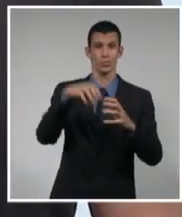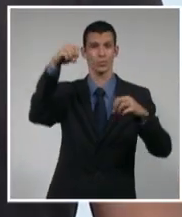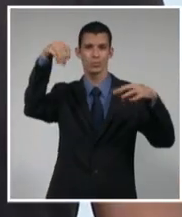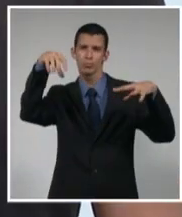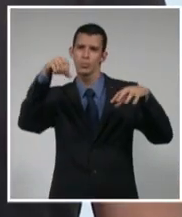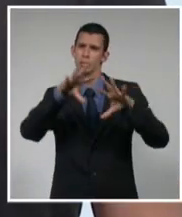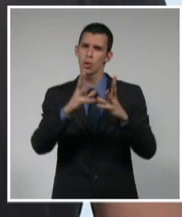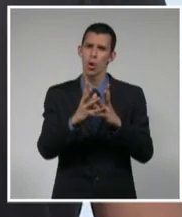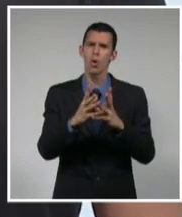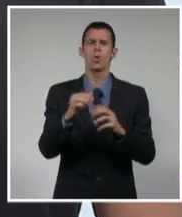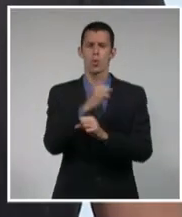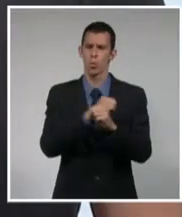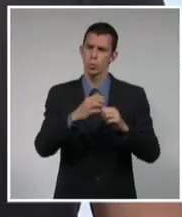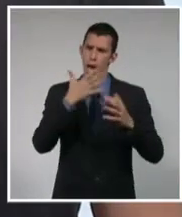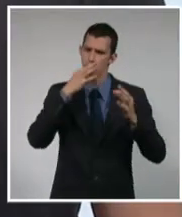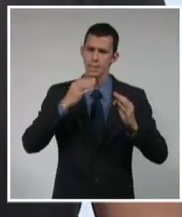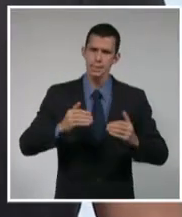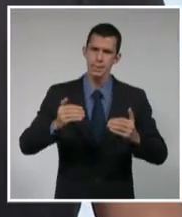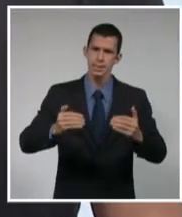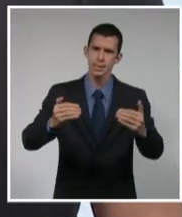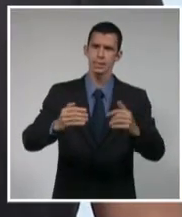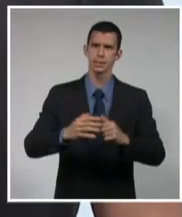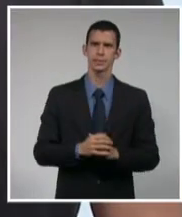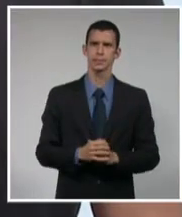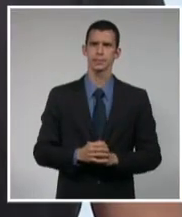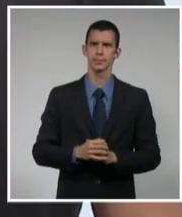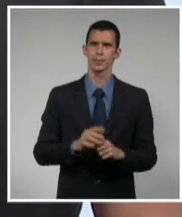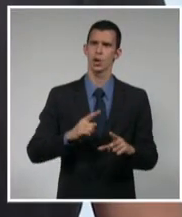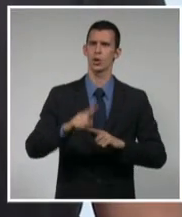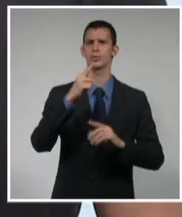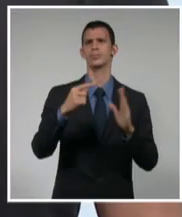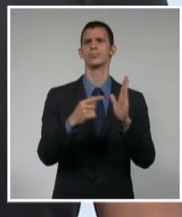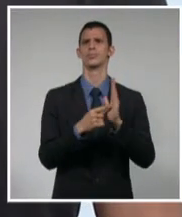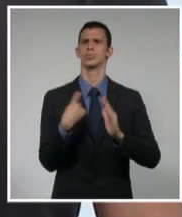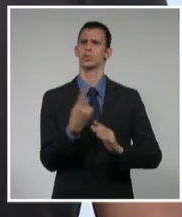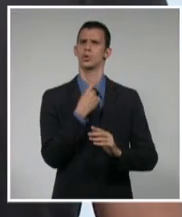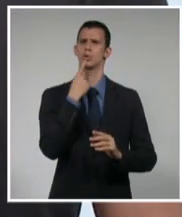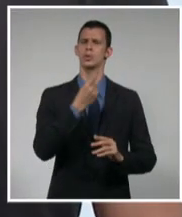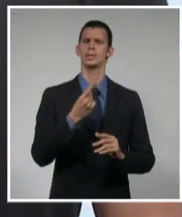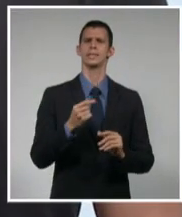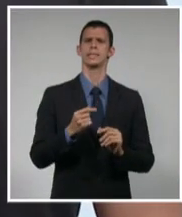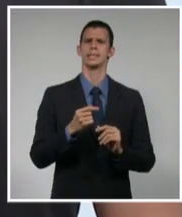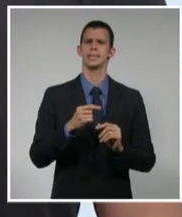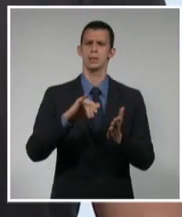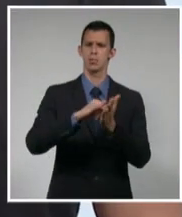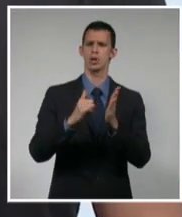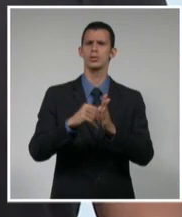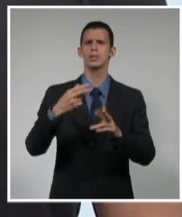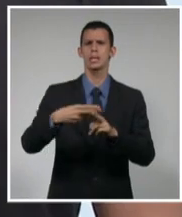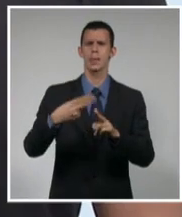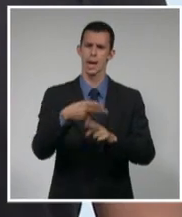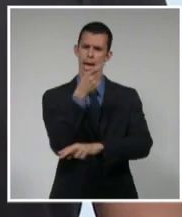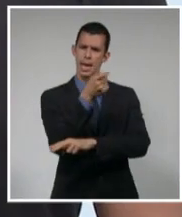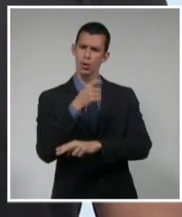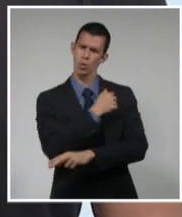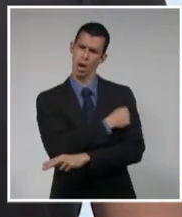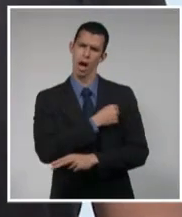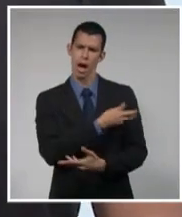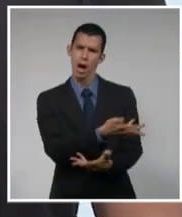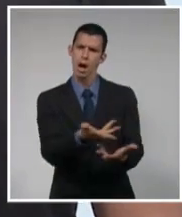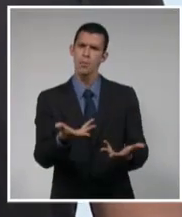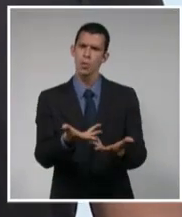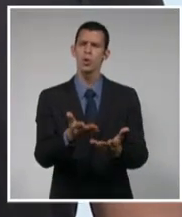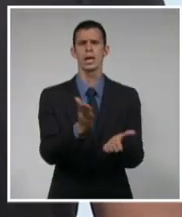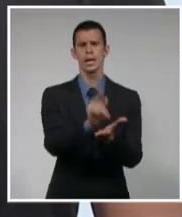también en la realización del proceso de compromiso de la tarea Educando por Amor, para que nuestros estudiantes puedan de alguna manera también